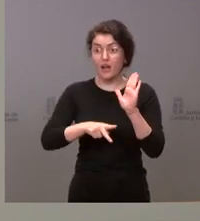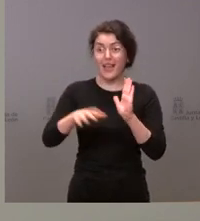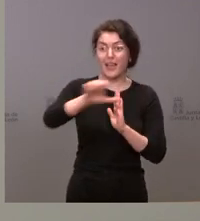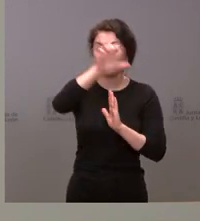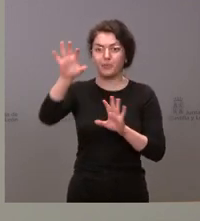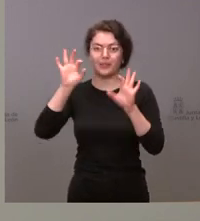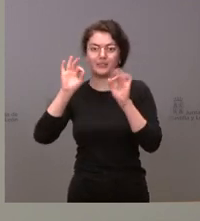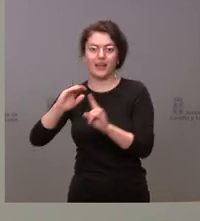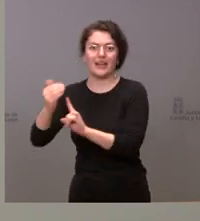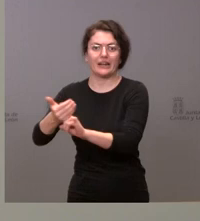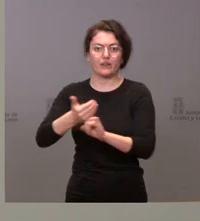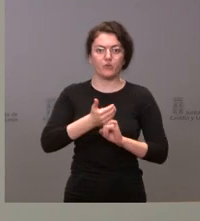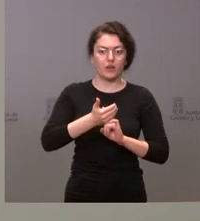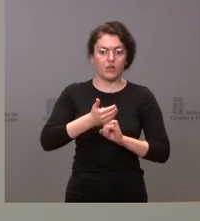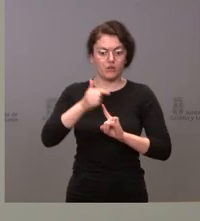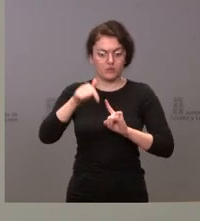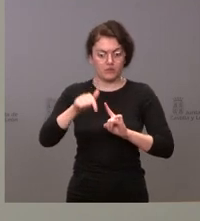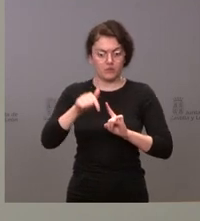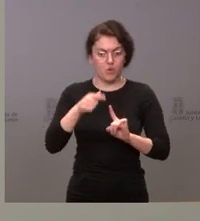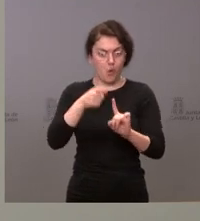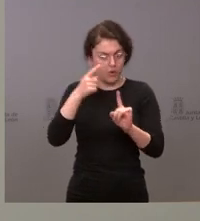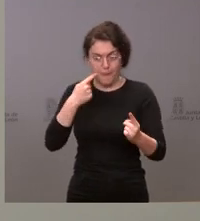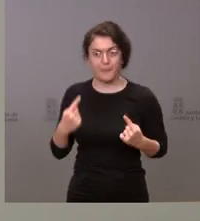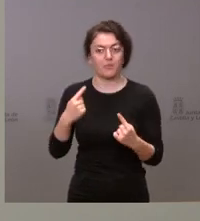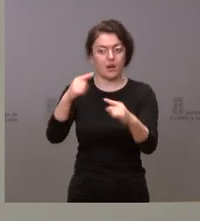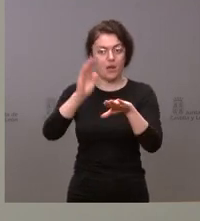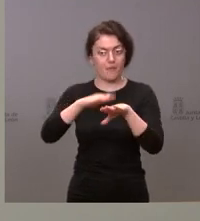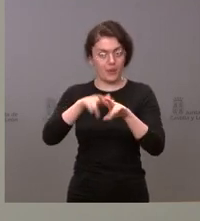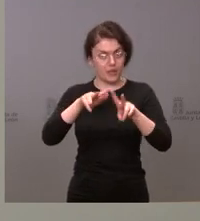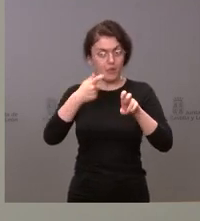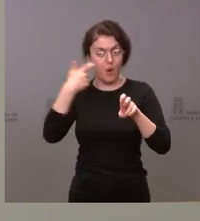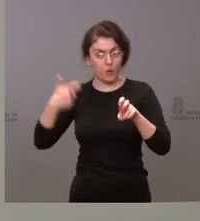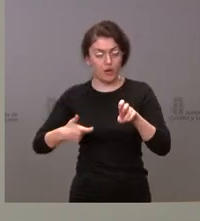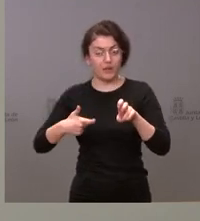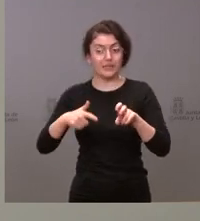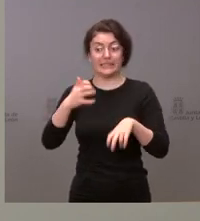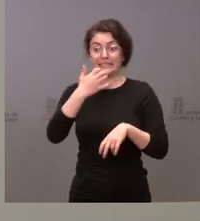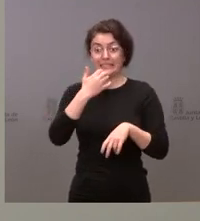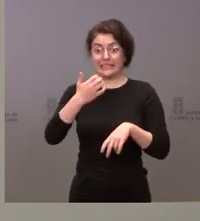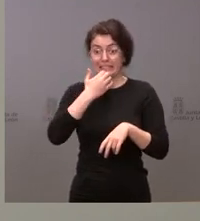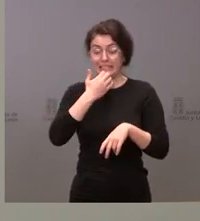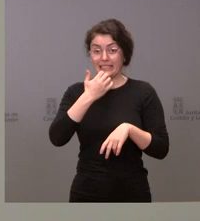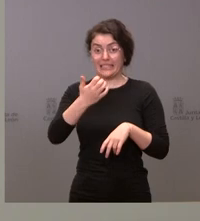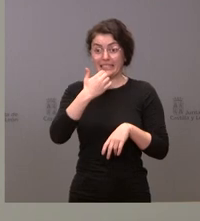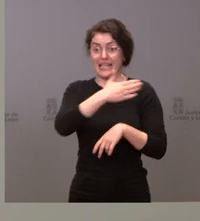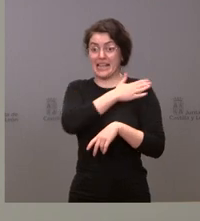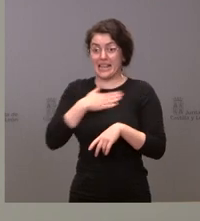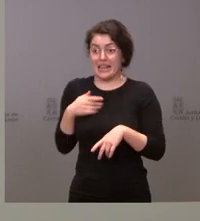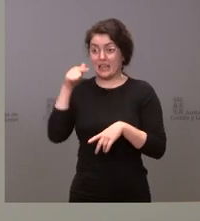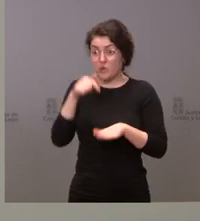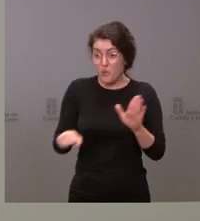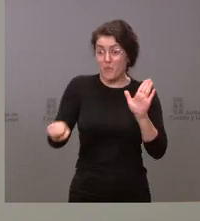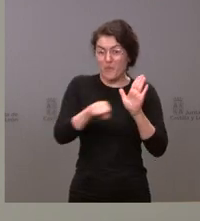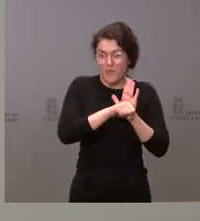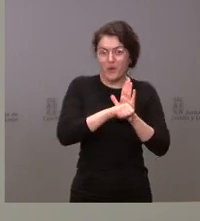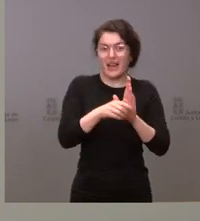que se aplica por primera vez para este caso, el caso de la obtención de refugiado procedente de Ucrania es